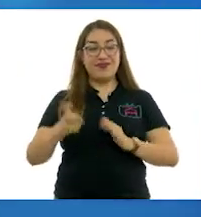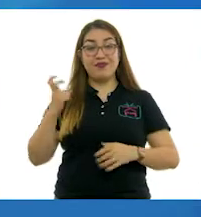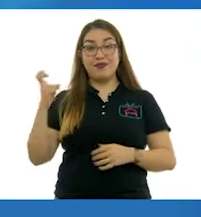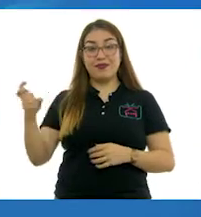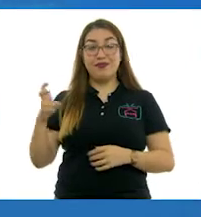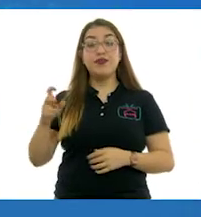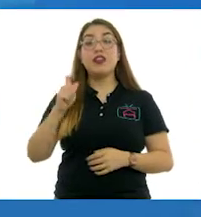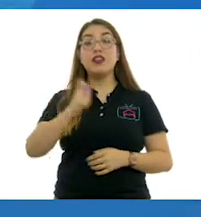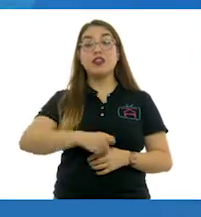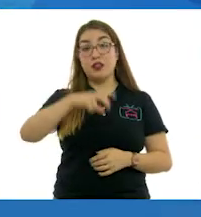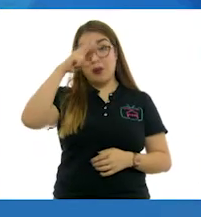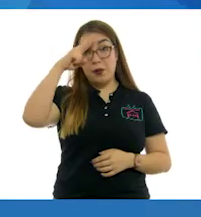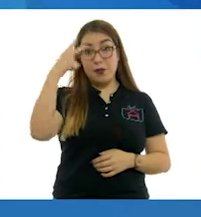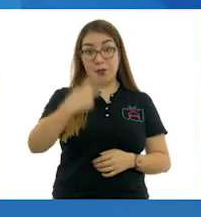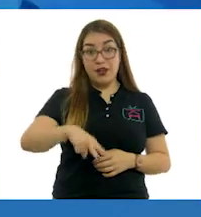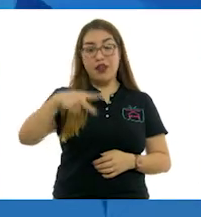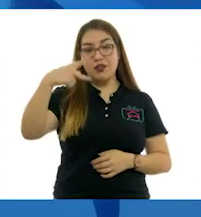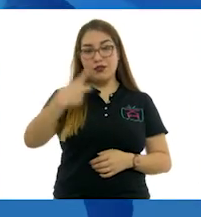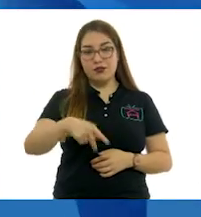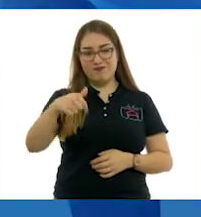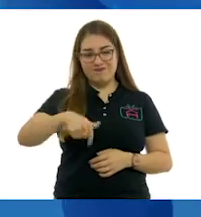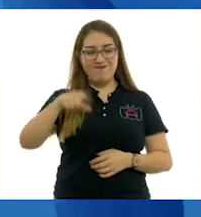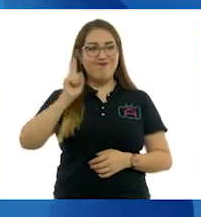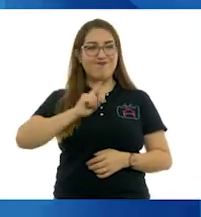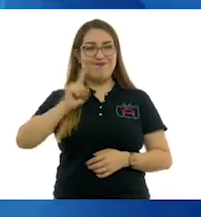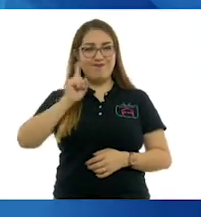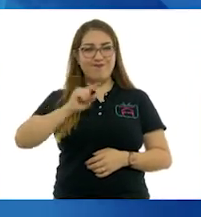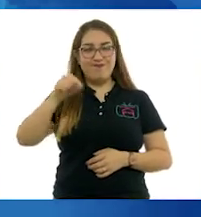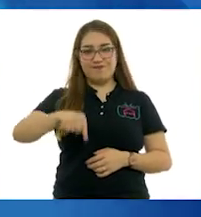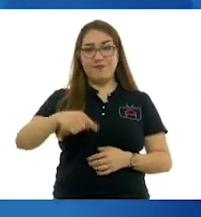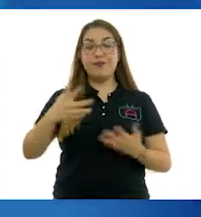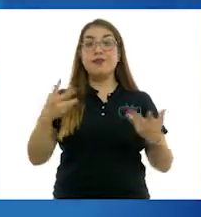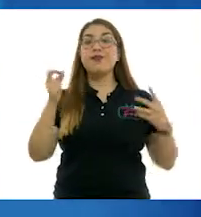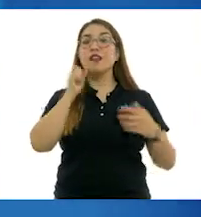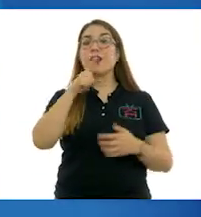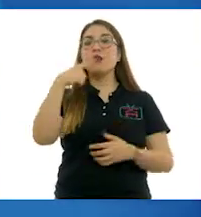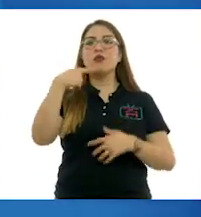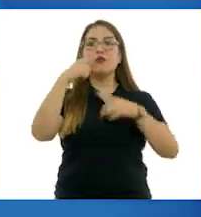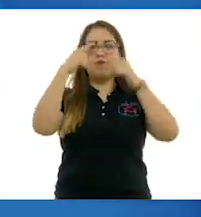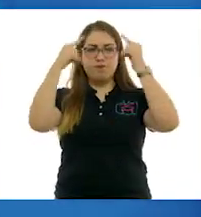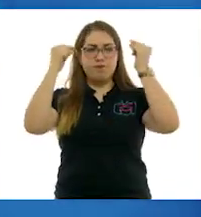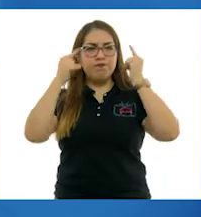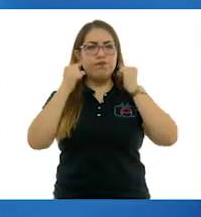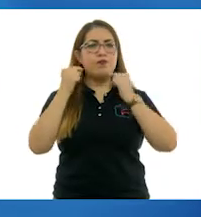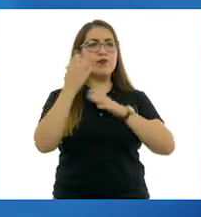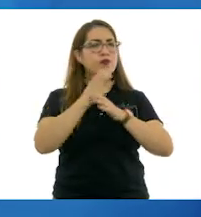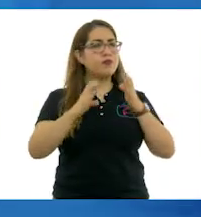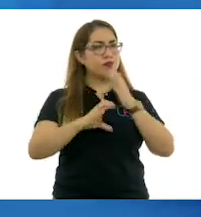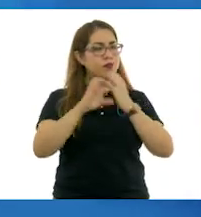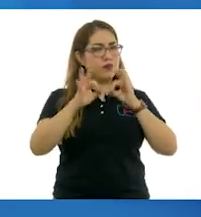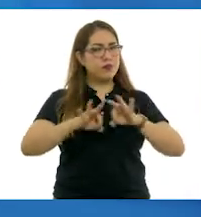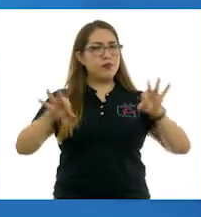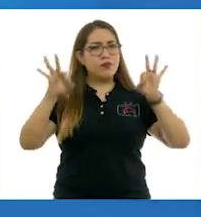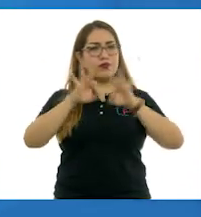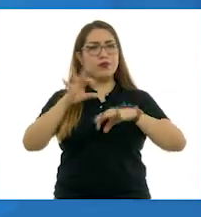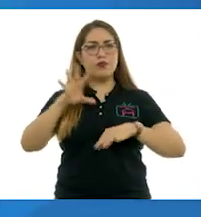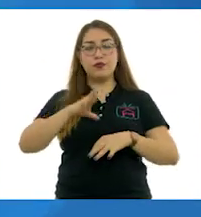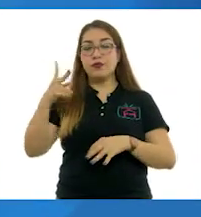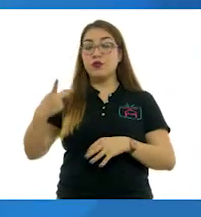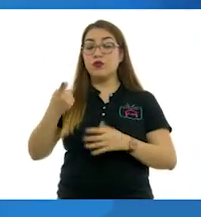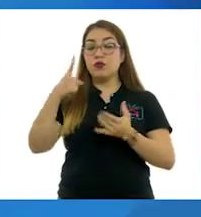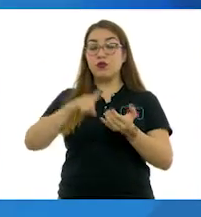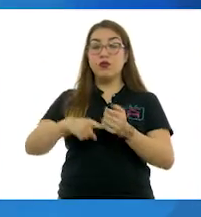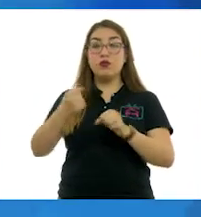como mexicana auténtica y acentuando sus rasgos mestizos. Tenía sangre española, india y alemana.